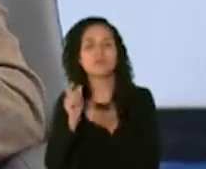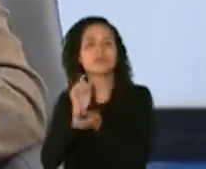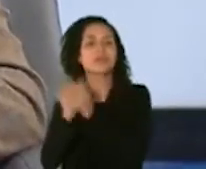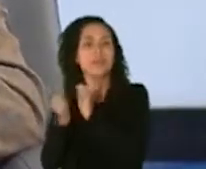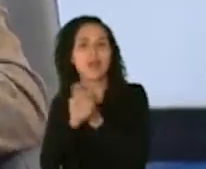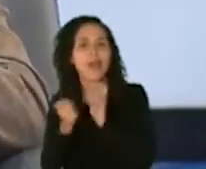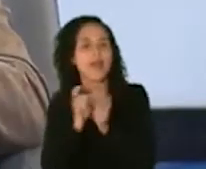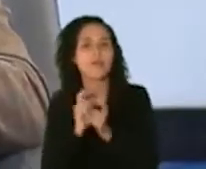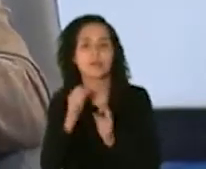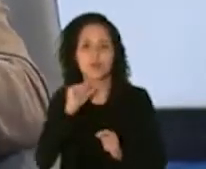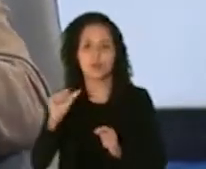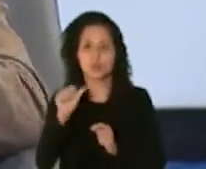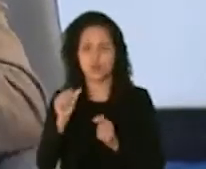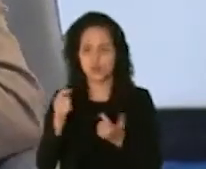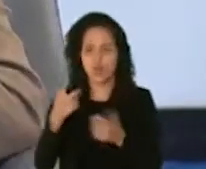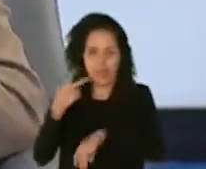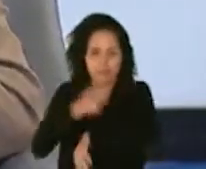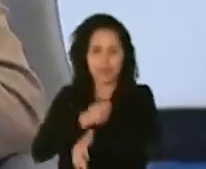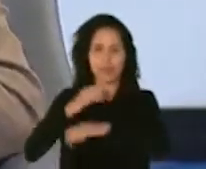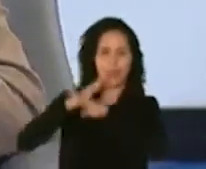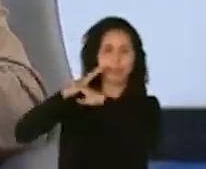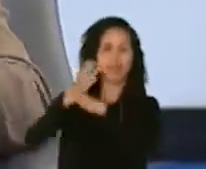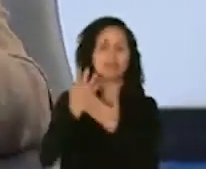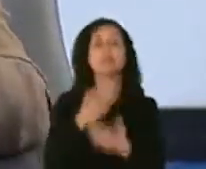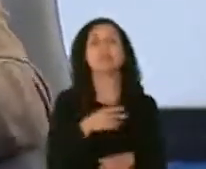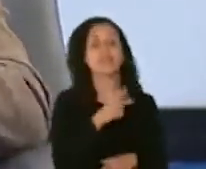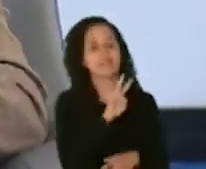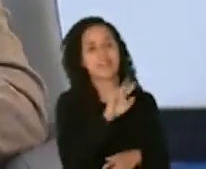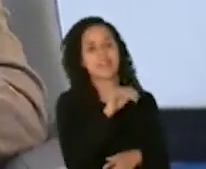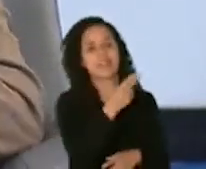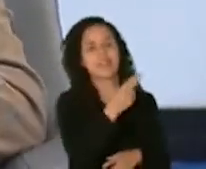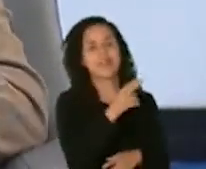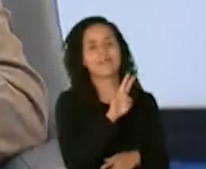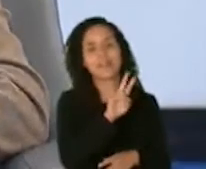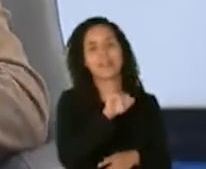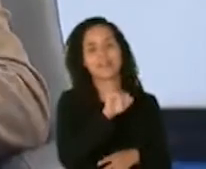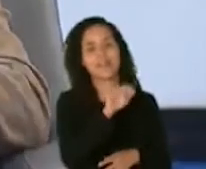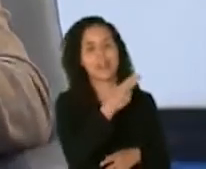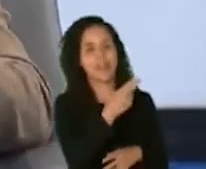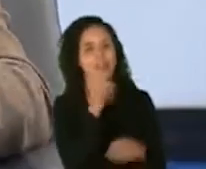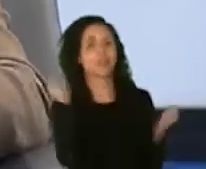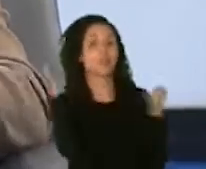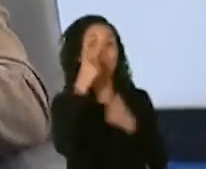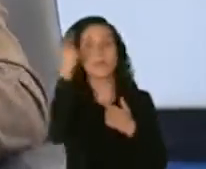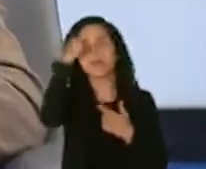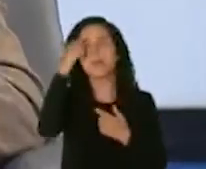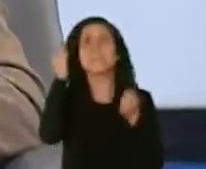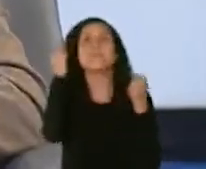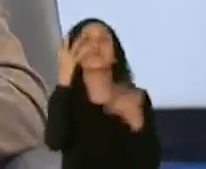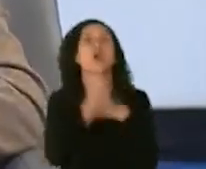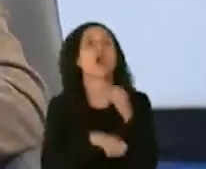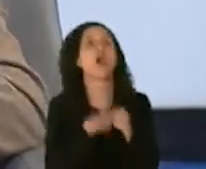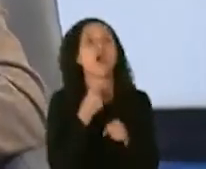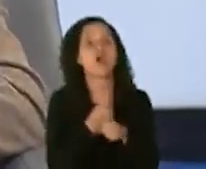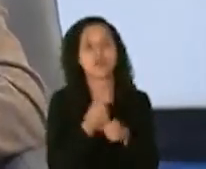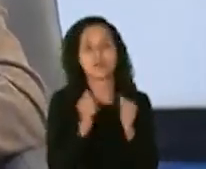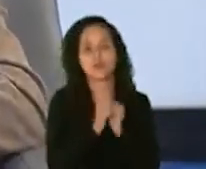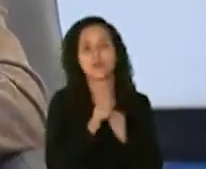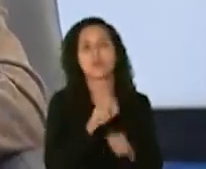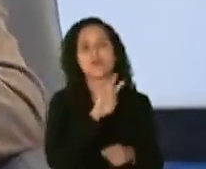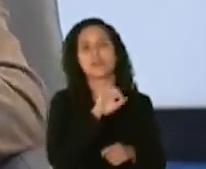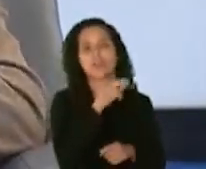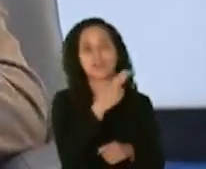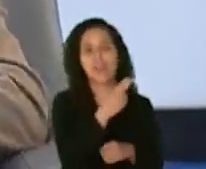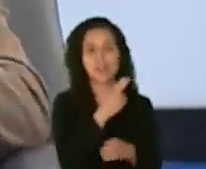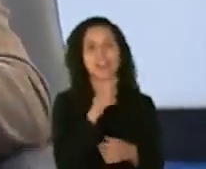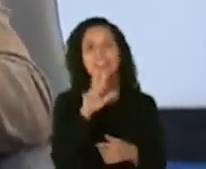resistencia el problema con el VIH que obviamente todo el mundo está pensando pero tantos años con VIH 35 plus